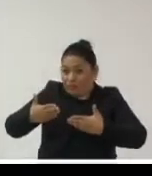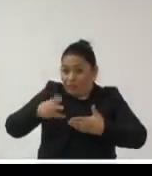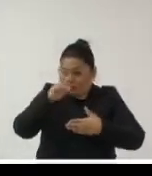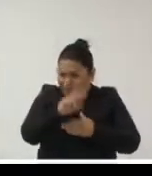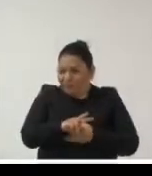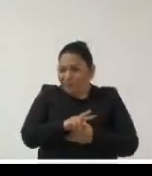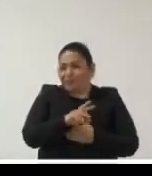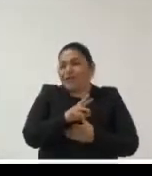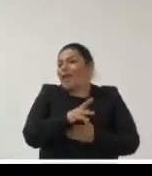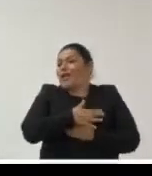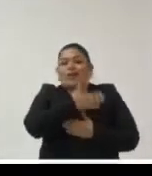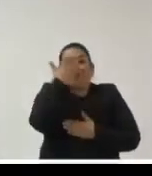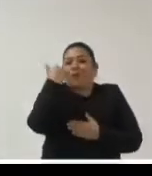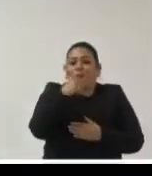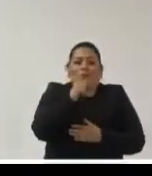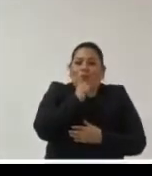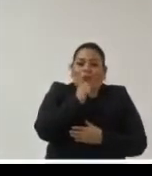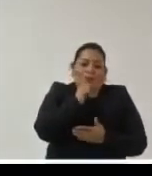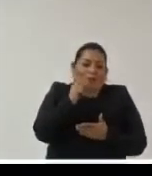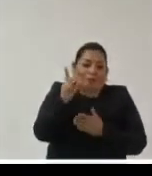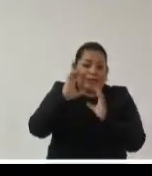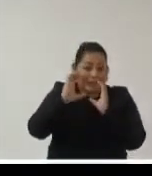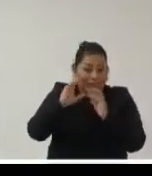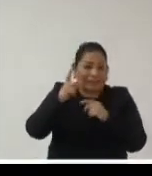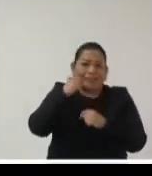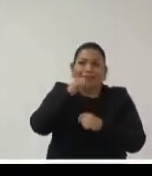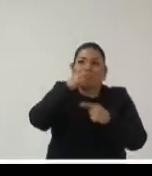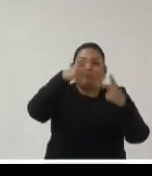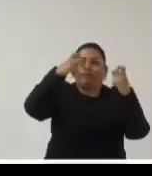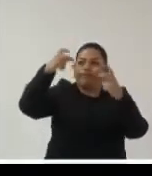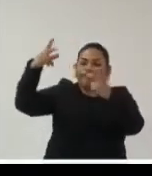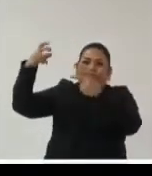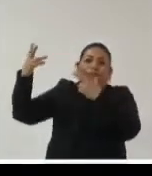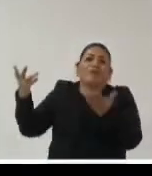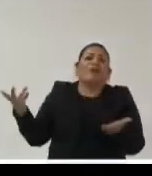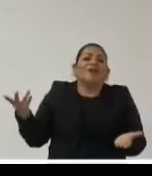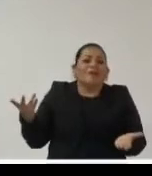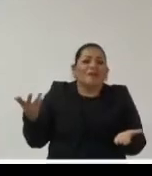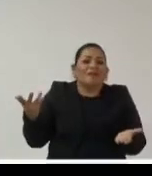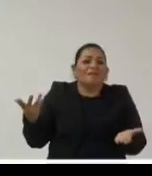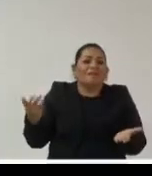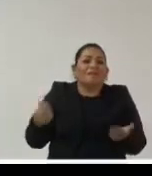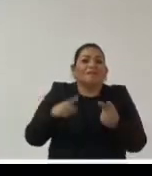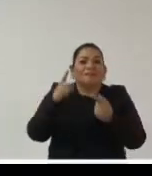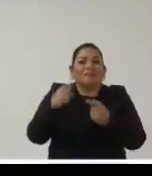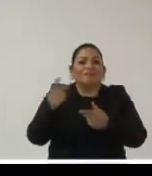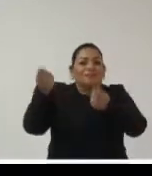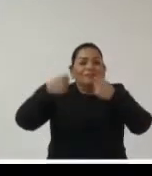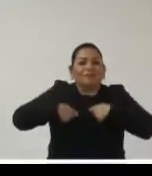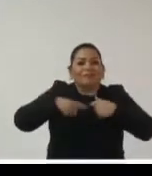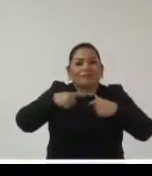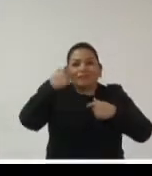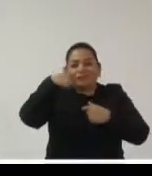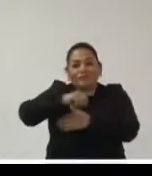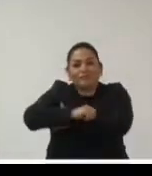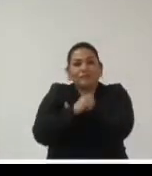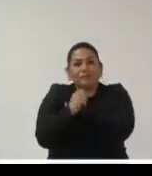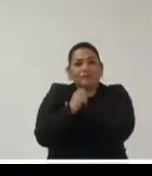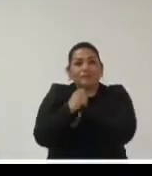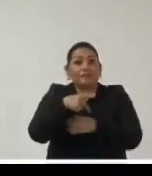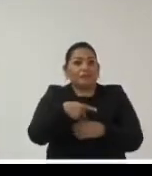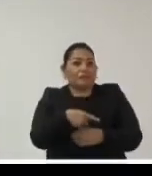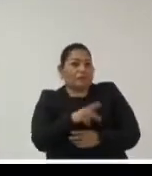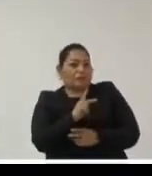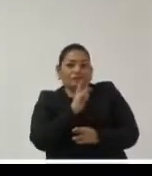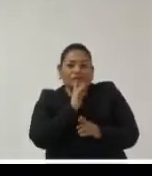garantizado pero no lo son nos ofrecen repositorios de todo tipo y tecnologías de todo tipo para albergar la información pero